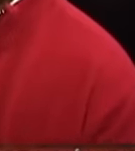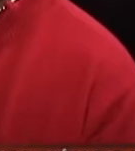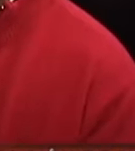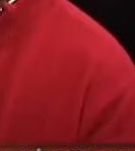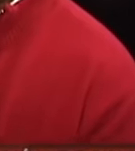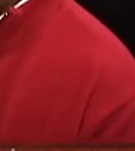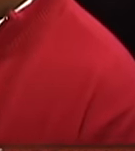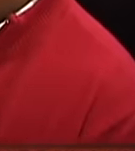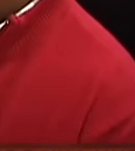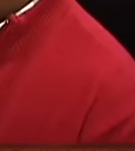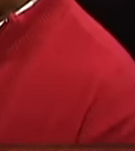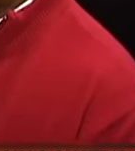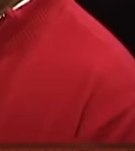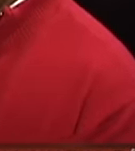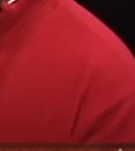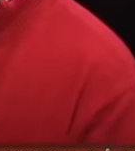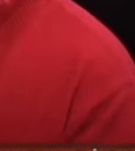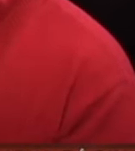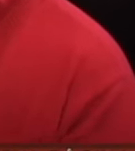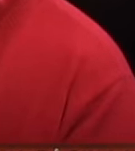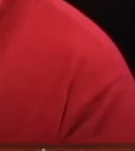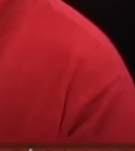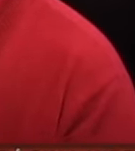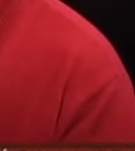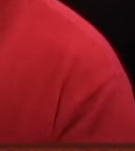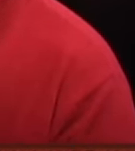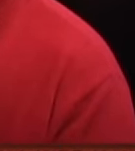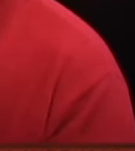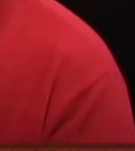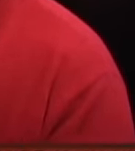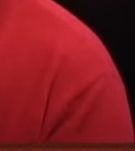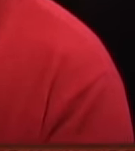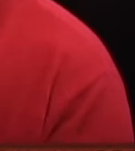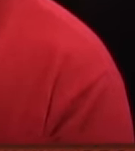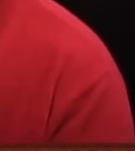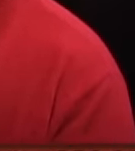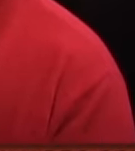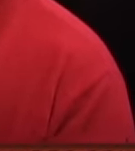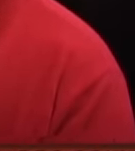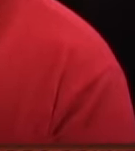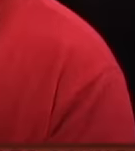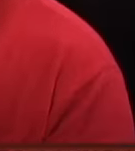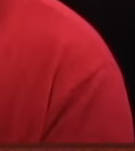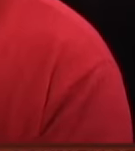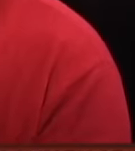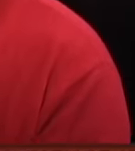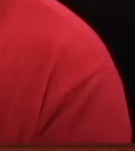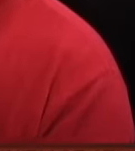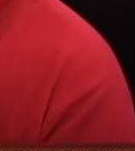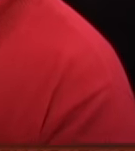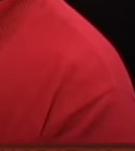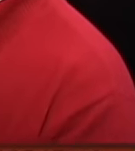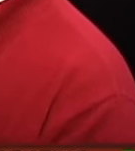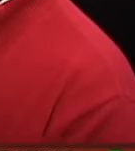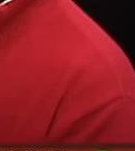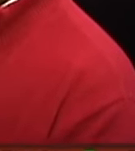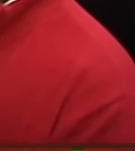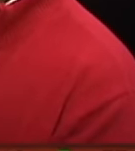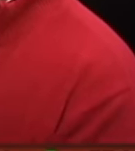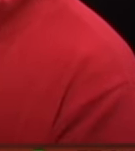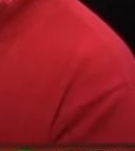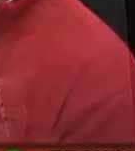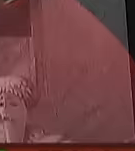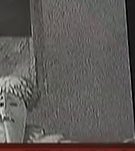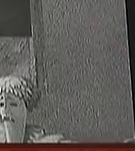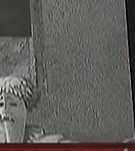Comenzamos obviamente con Edgar Allan Poe y buscamos cuáles autores del siglo XIX habían tenido influencia de él